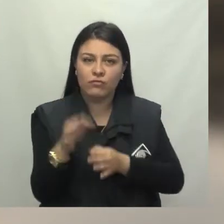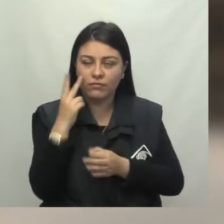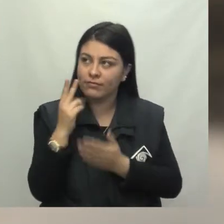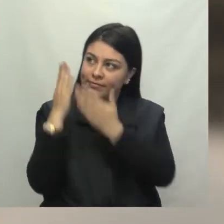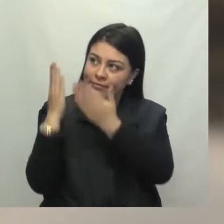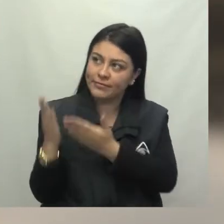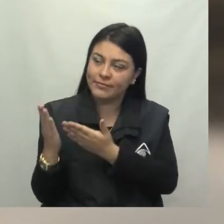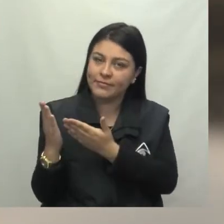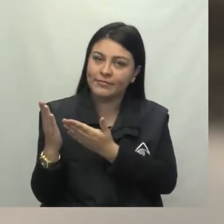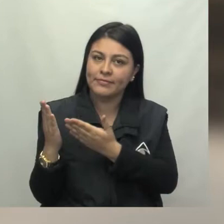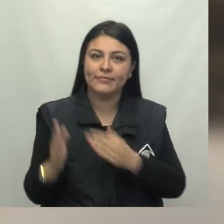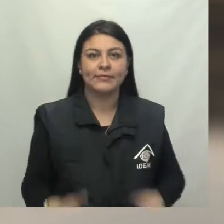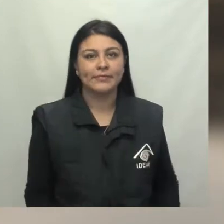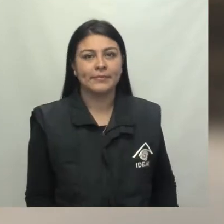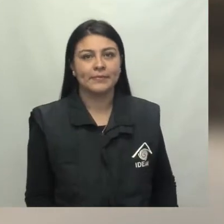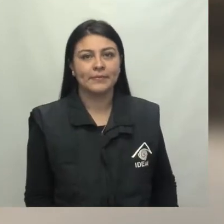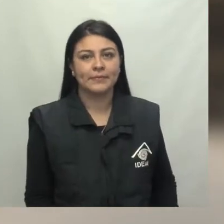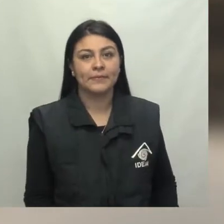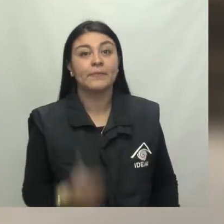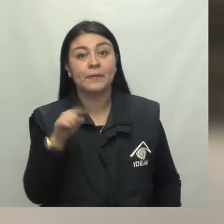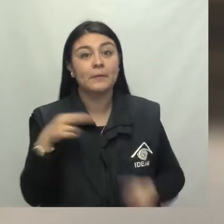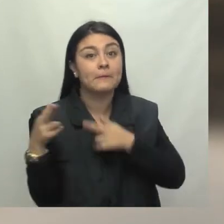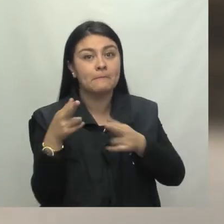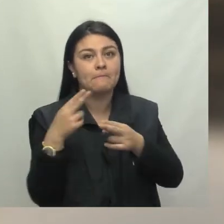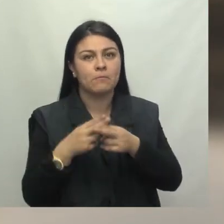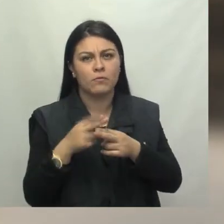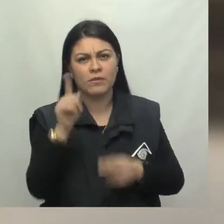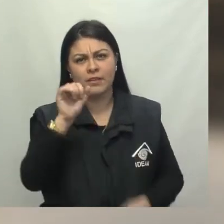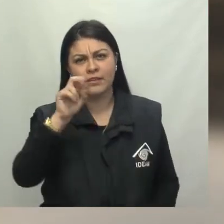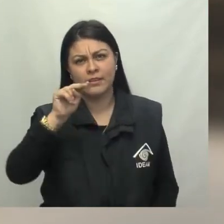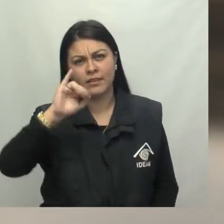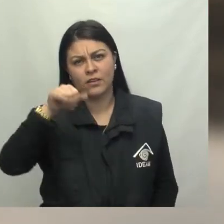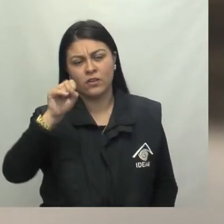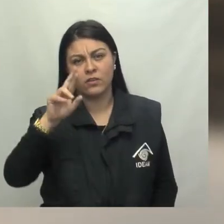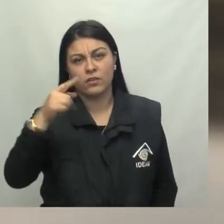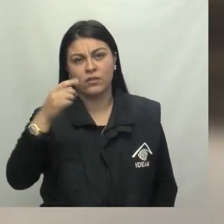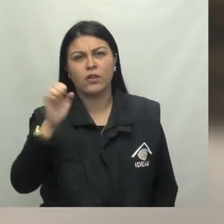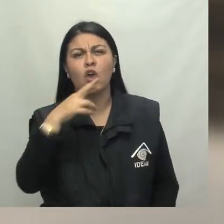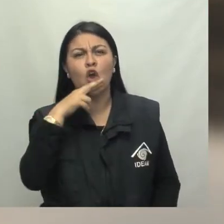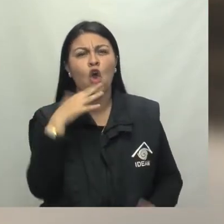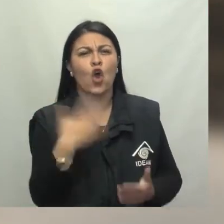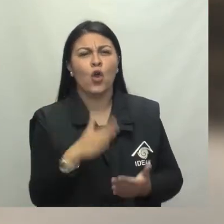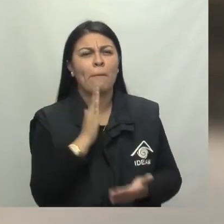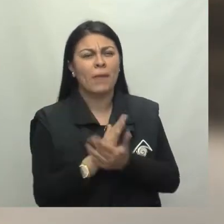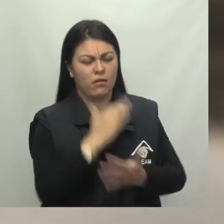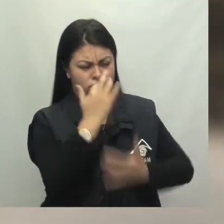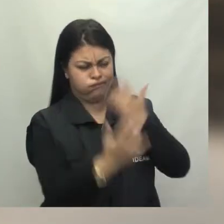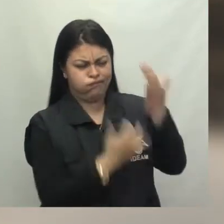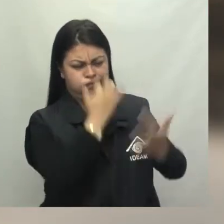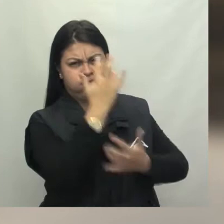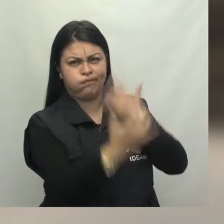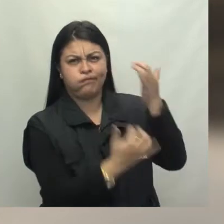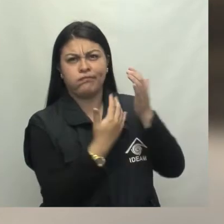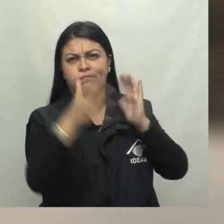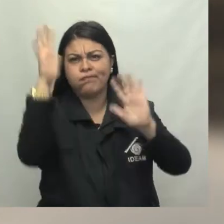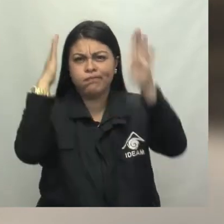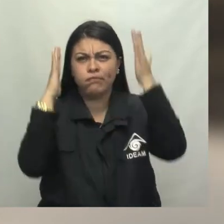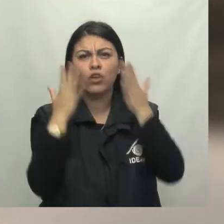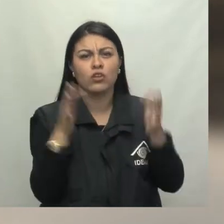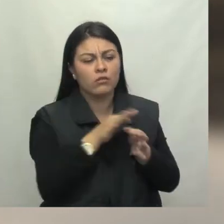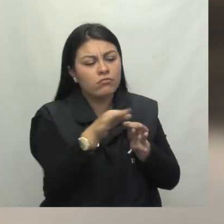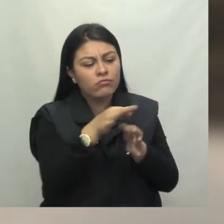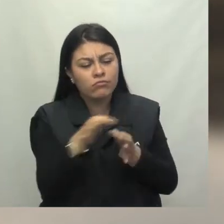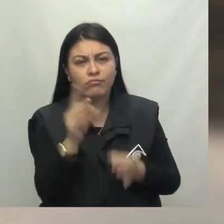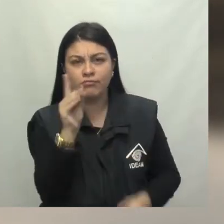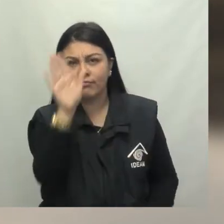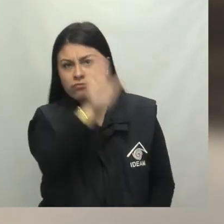Sucre, de Chí, Antioquia, Pinillos Bolívar y en el río San Jorge. Alerta roja por alta posibilidad de incendios forestales en